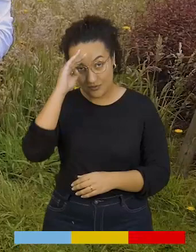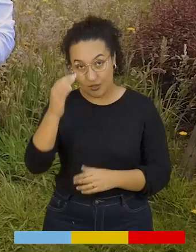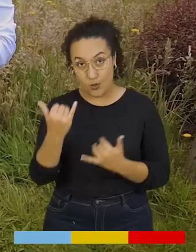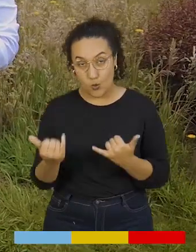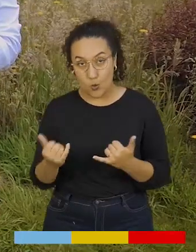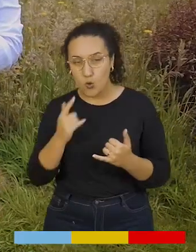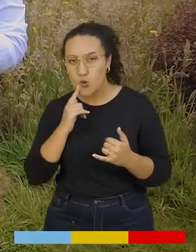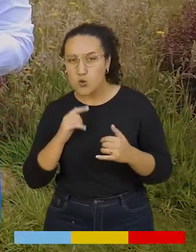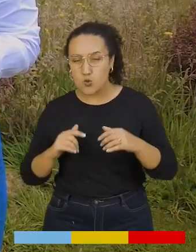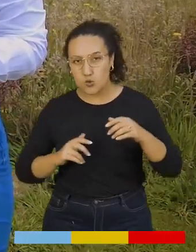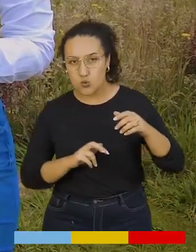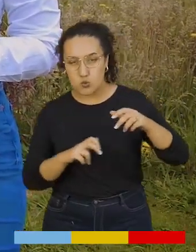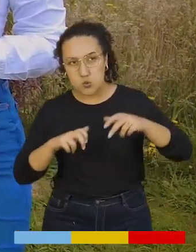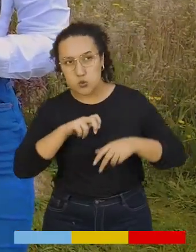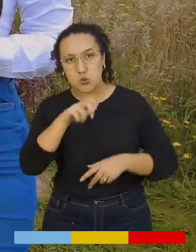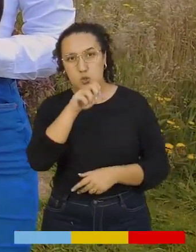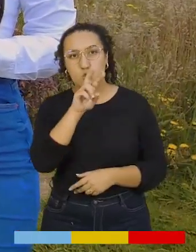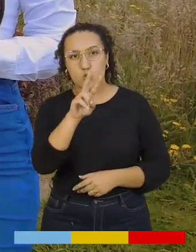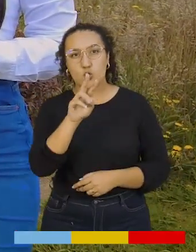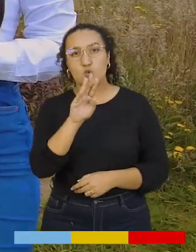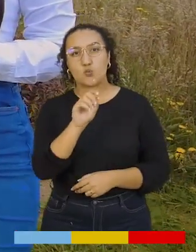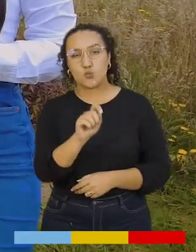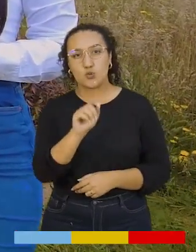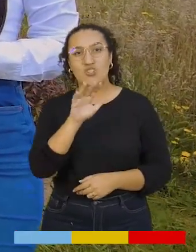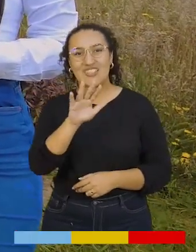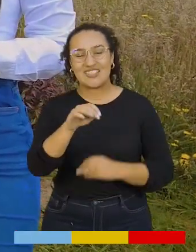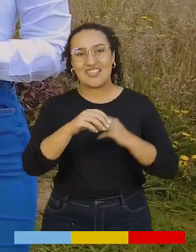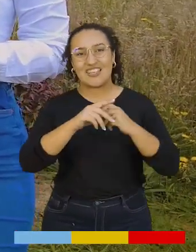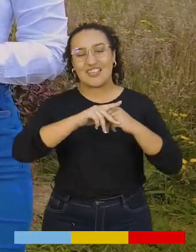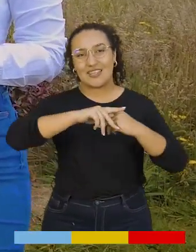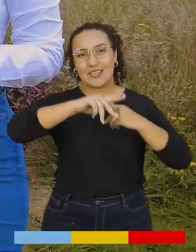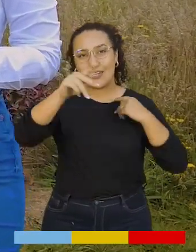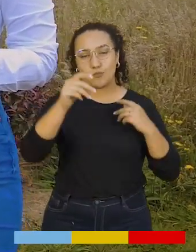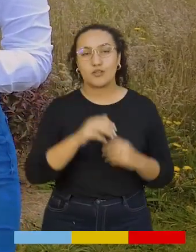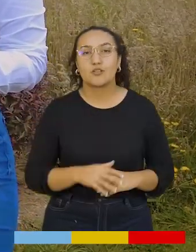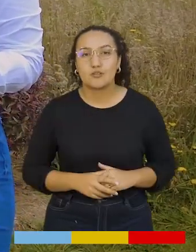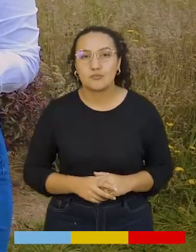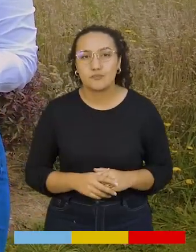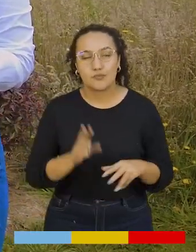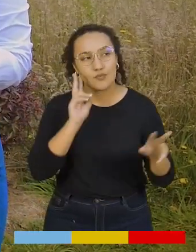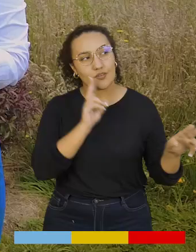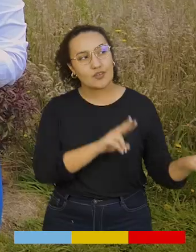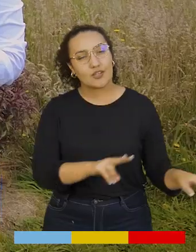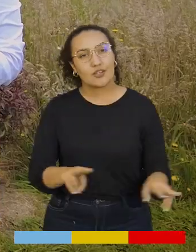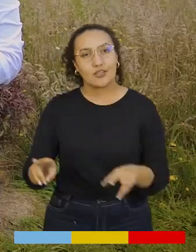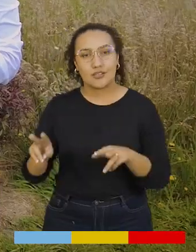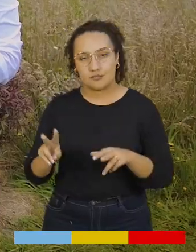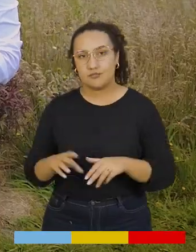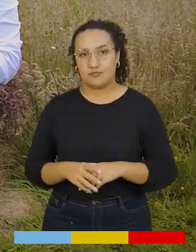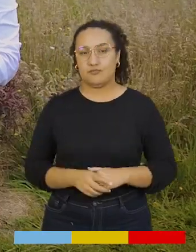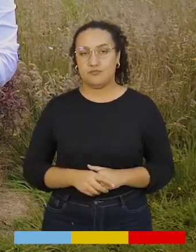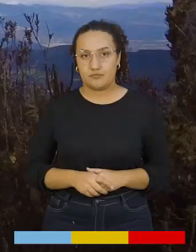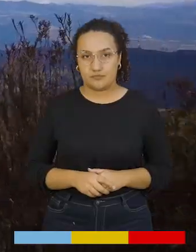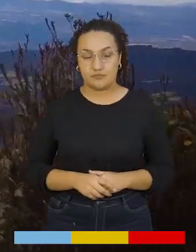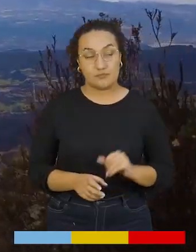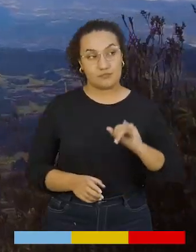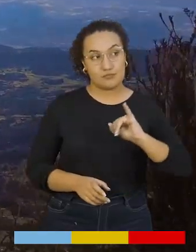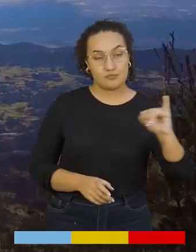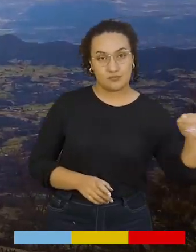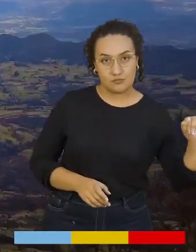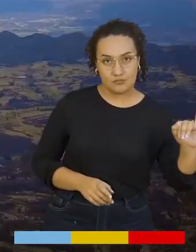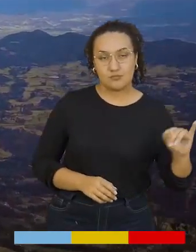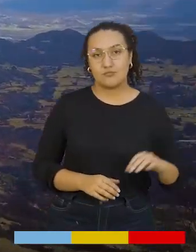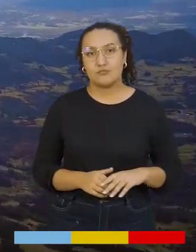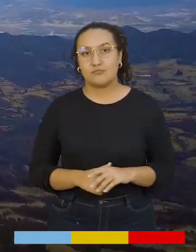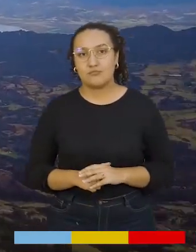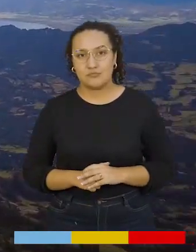2.5 kilómetros, donde vamos a encontrar un mirador a mano derecha, que es el mirador del Chimblón del Viento, otra mano izquierda, que es